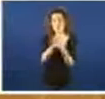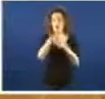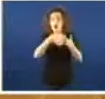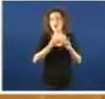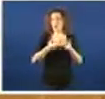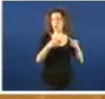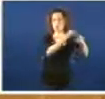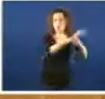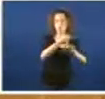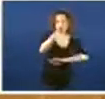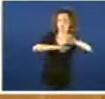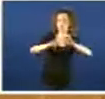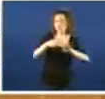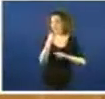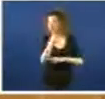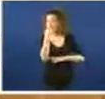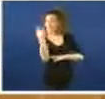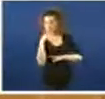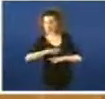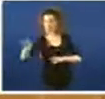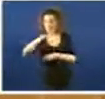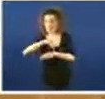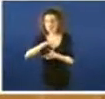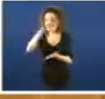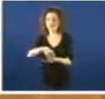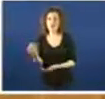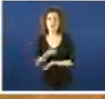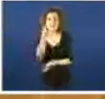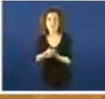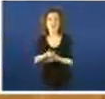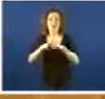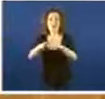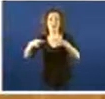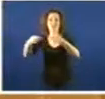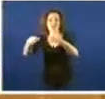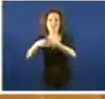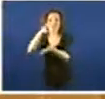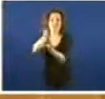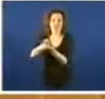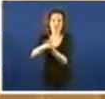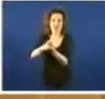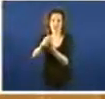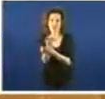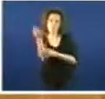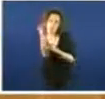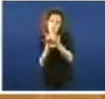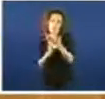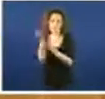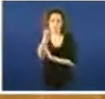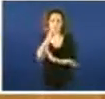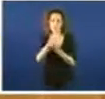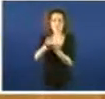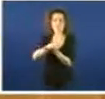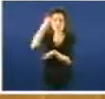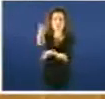Partido Popular viron como se instalaba o repago farmacéutico, tendo que pagar un tanto porcento das medicinas. O